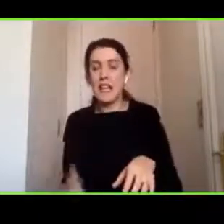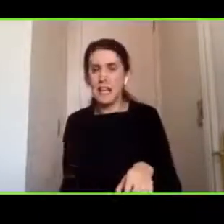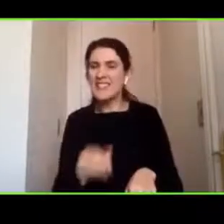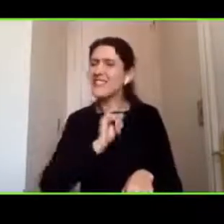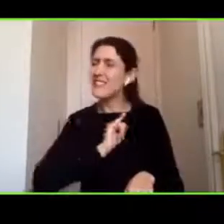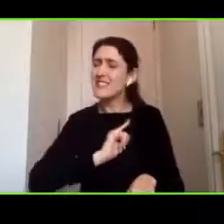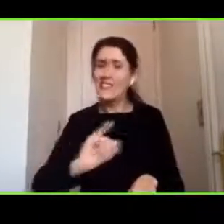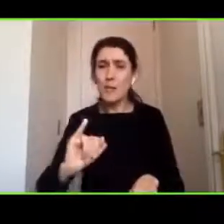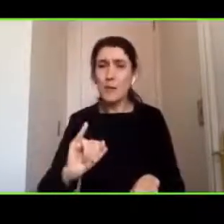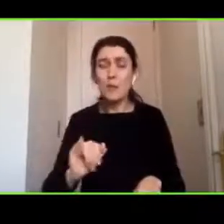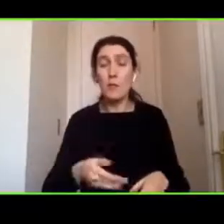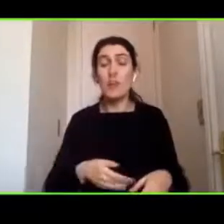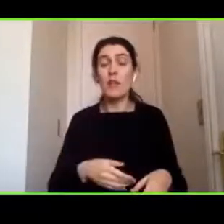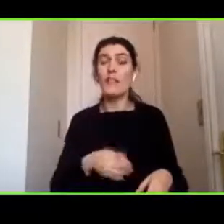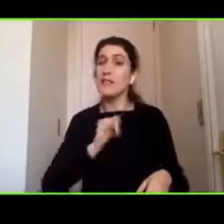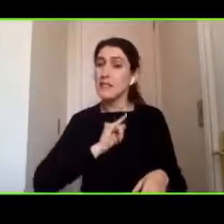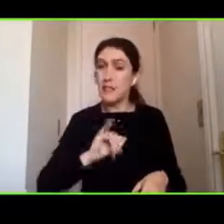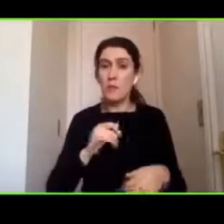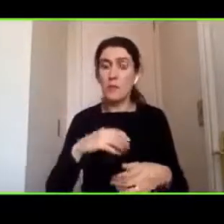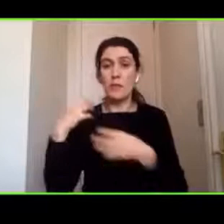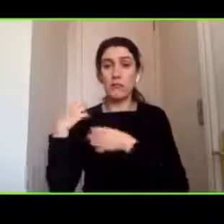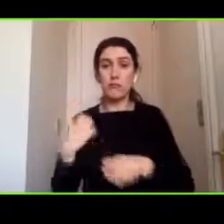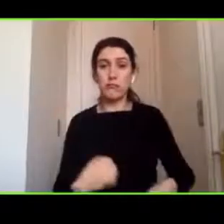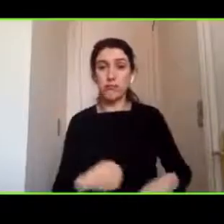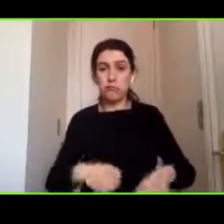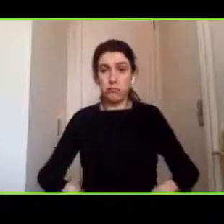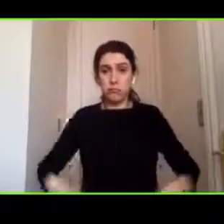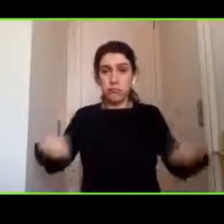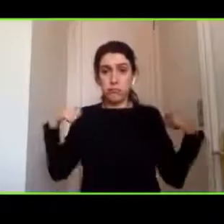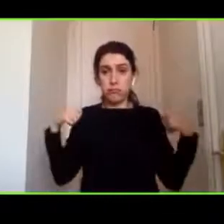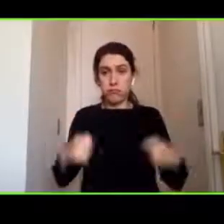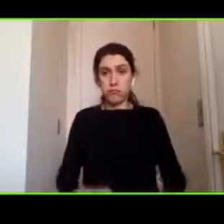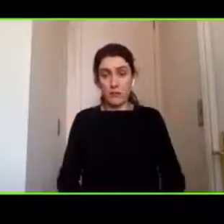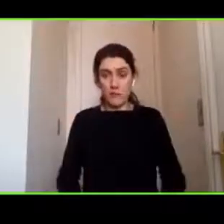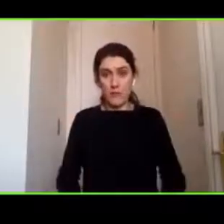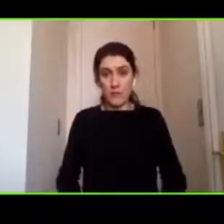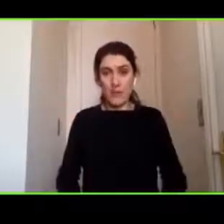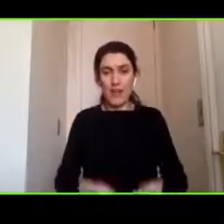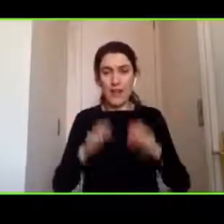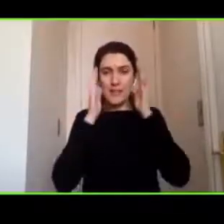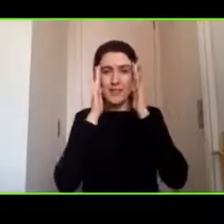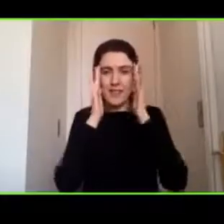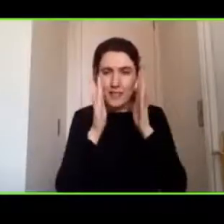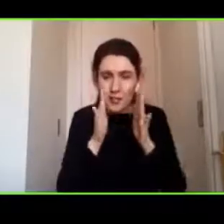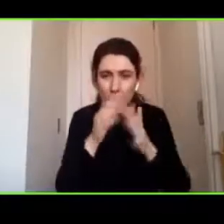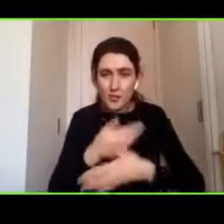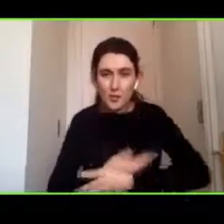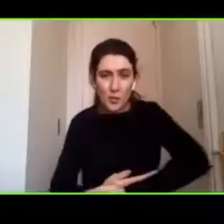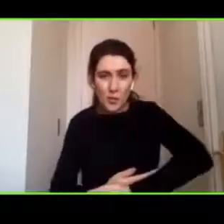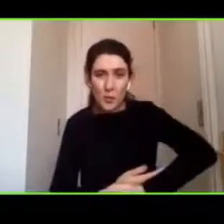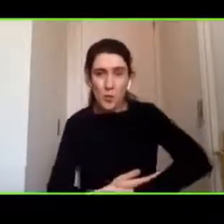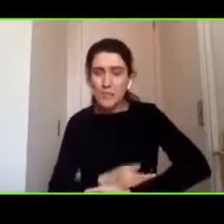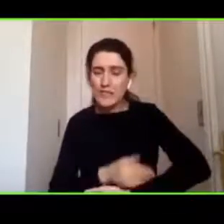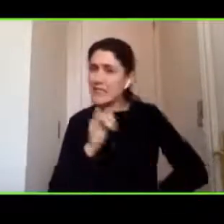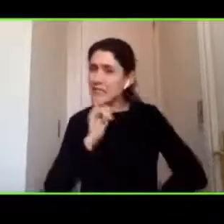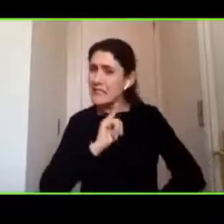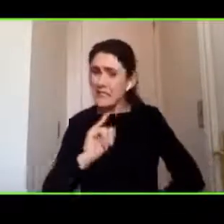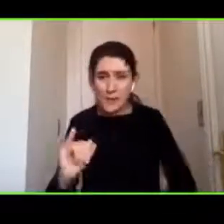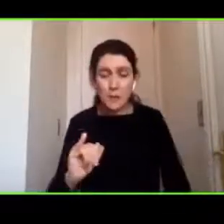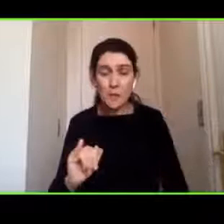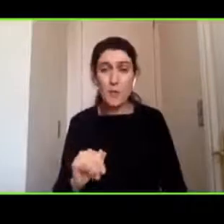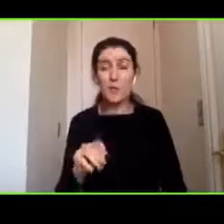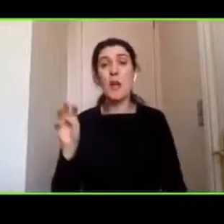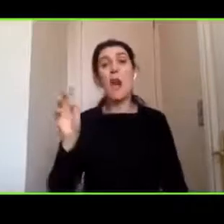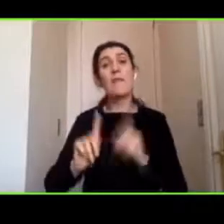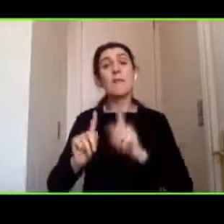nacidos y la atención de un recién nacido tiene que ser segundo a segundo porque la mamá piensa que como es pequeñito no se va a